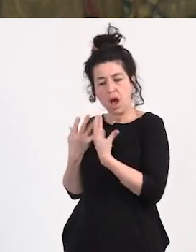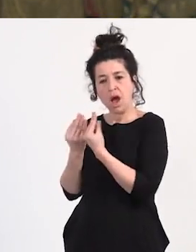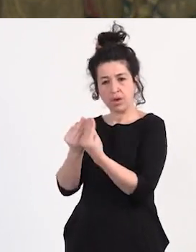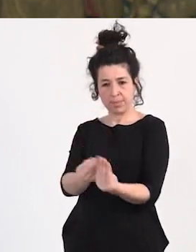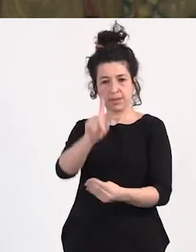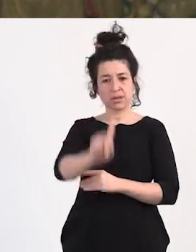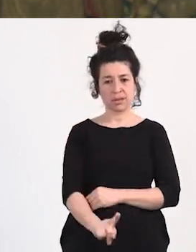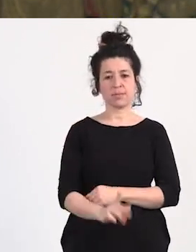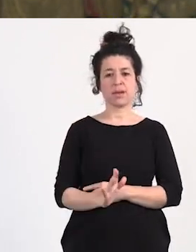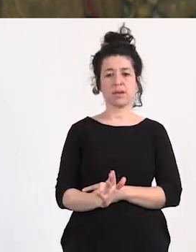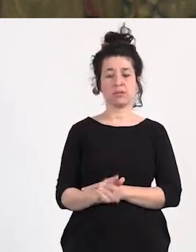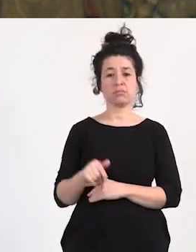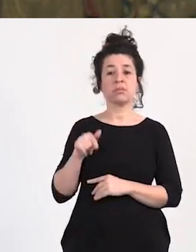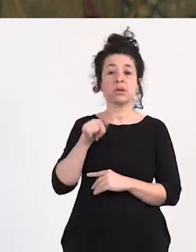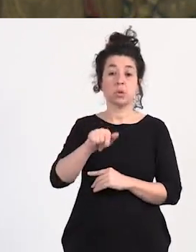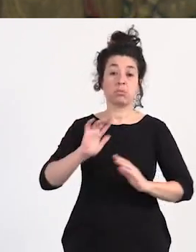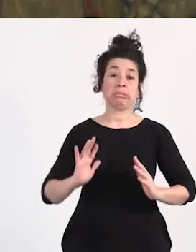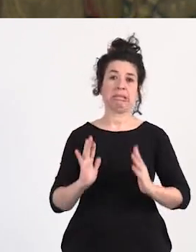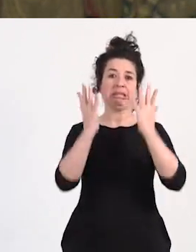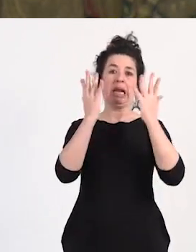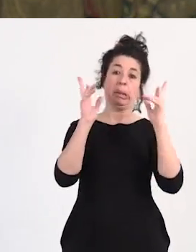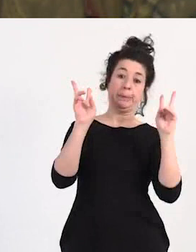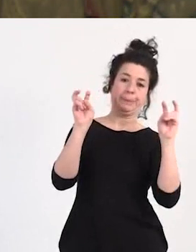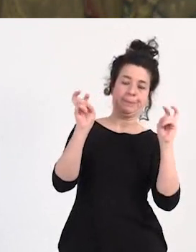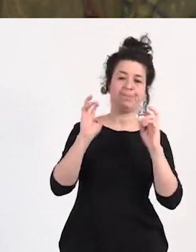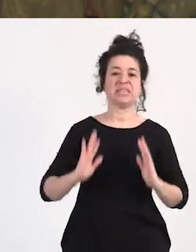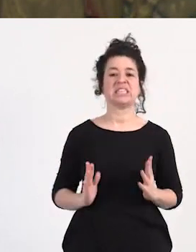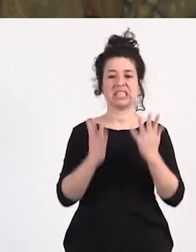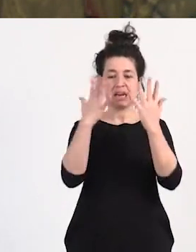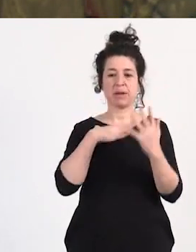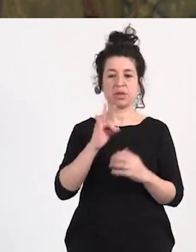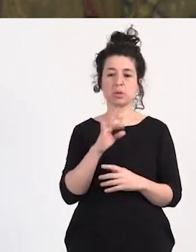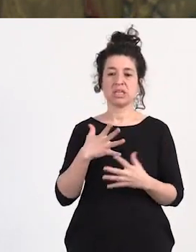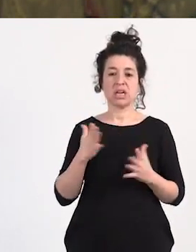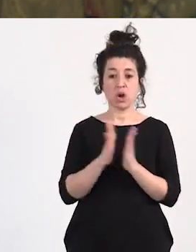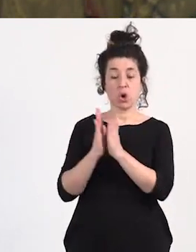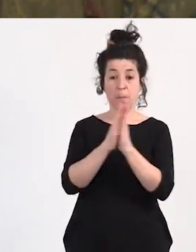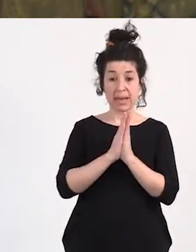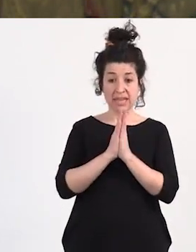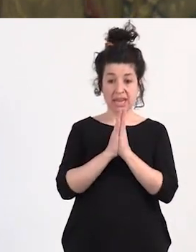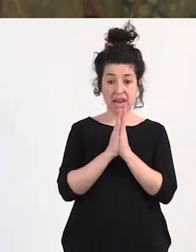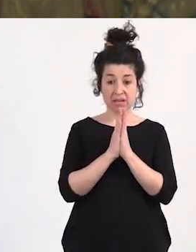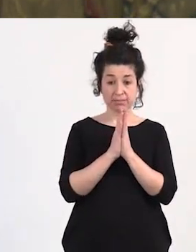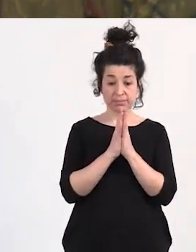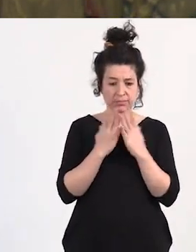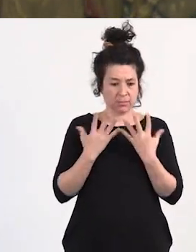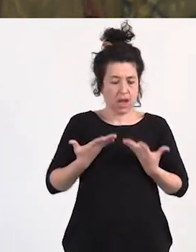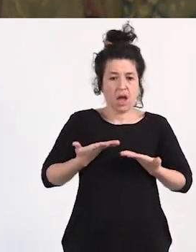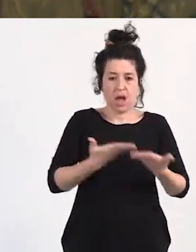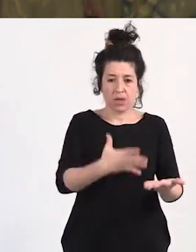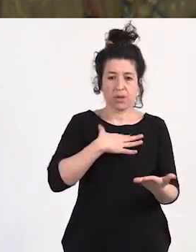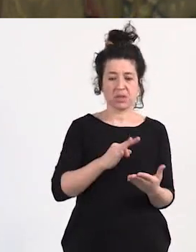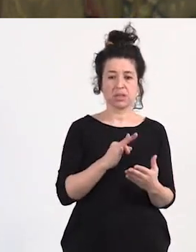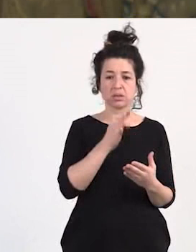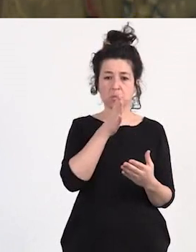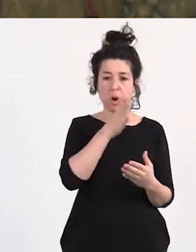tú puedes salvar entre comillas tú puedes ayudar a una compañera que está en situación que quiere dejar el trabajo sexual